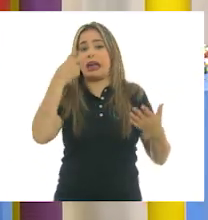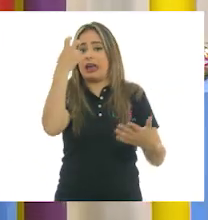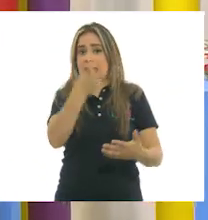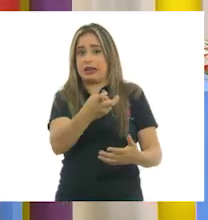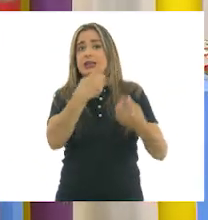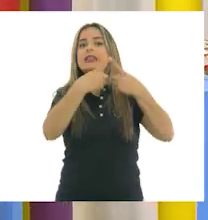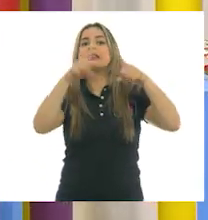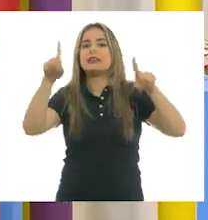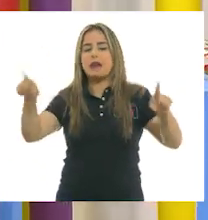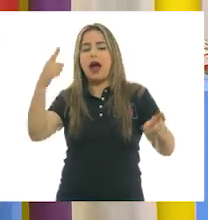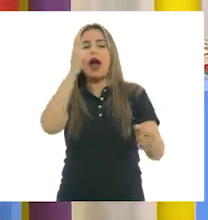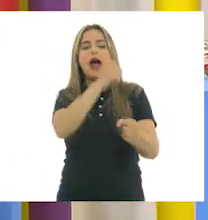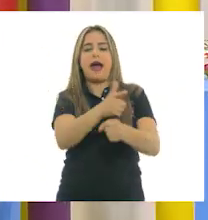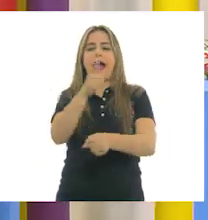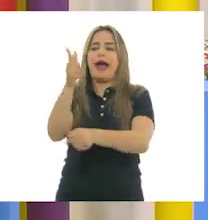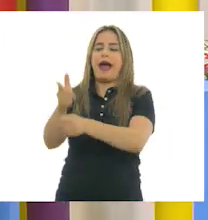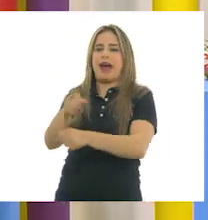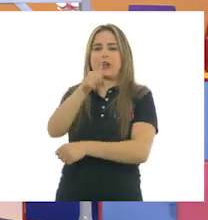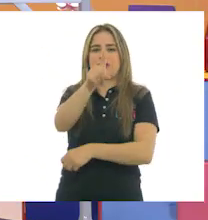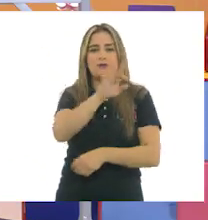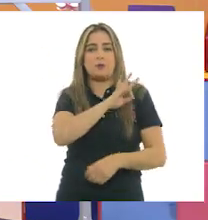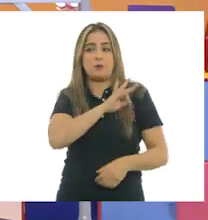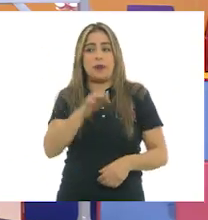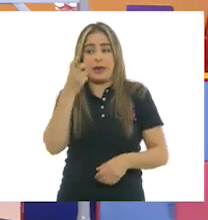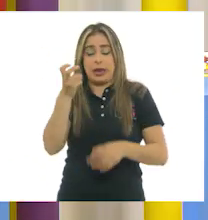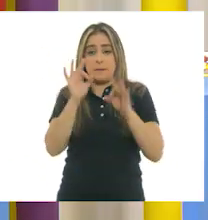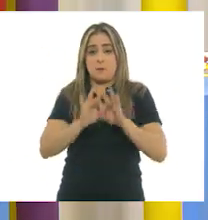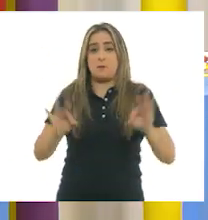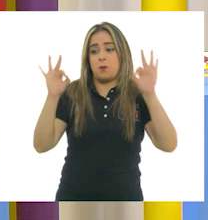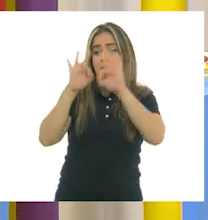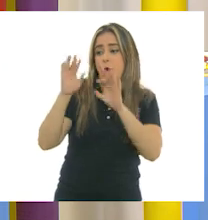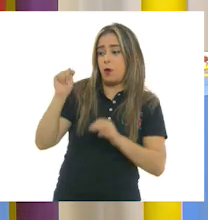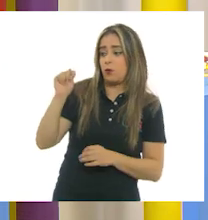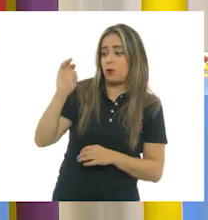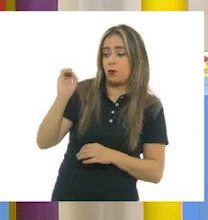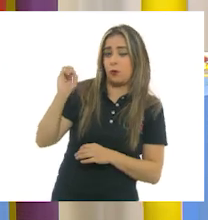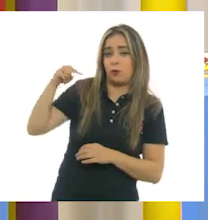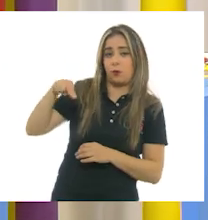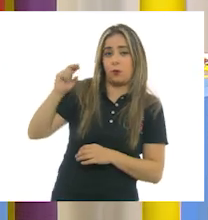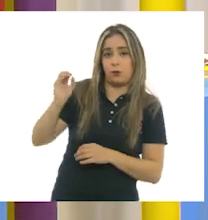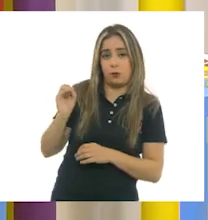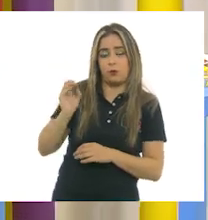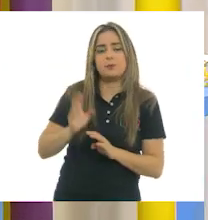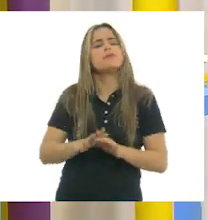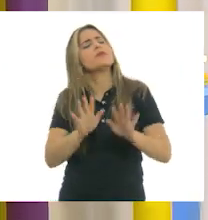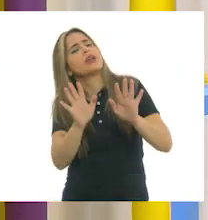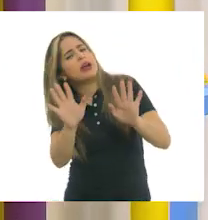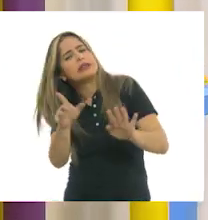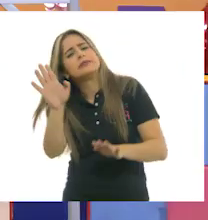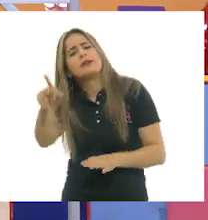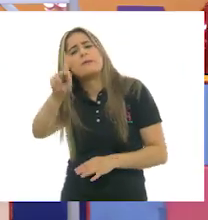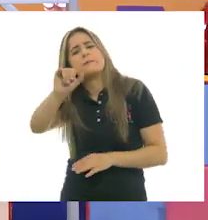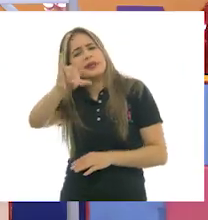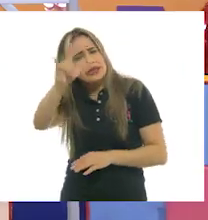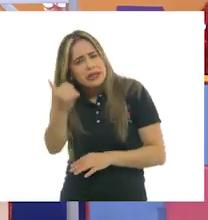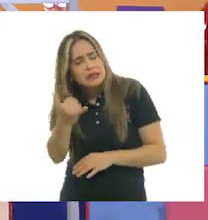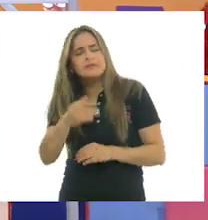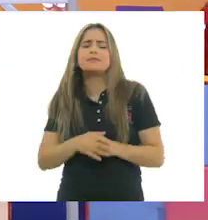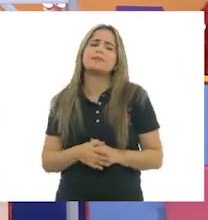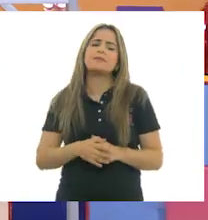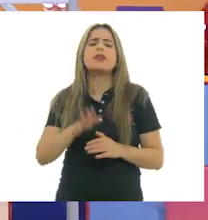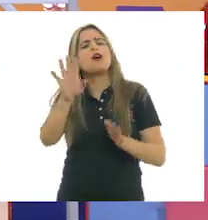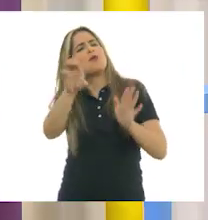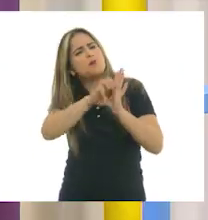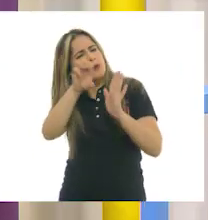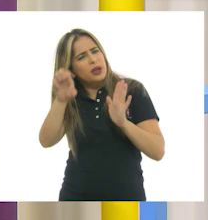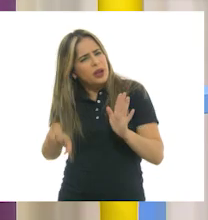Por ahí va el asunto, por ahí va el asunto. gusta! Me gustaría que me dijeras, mi querida Pili, si tú, por